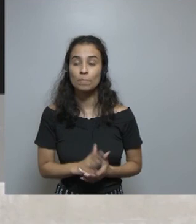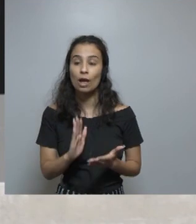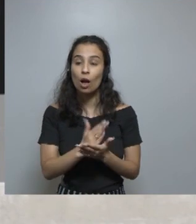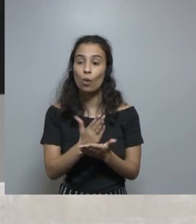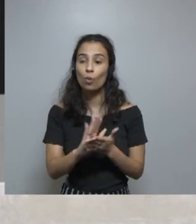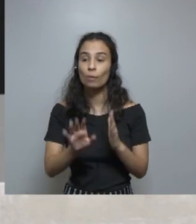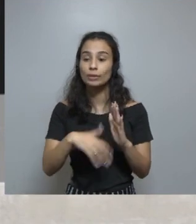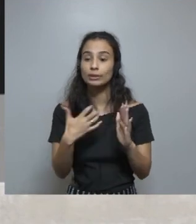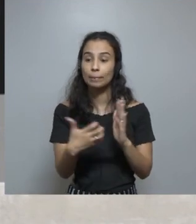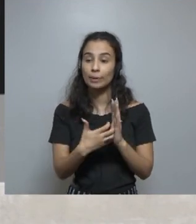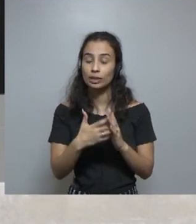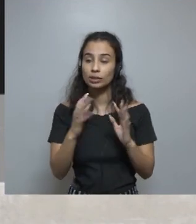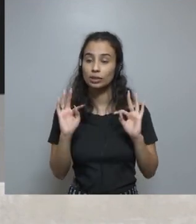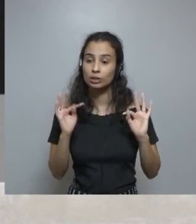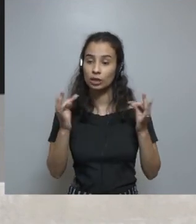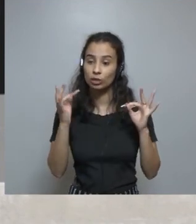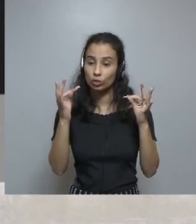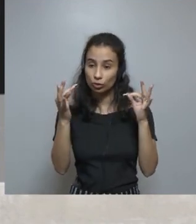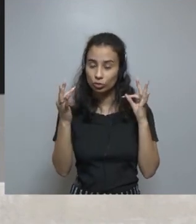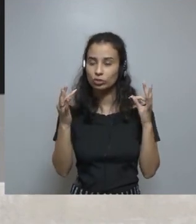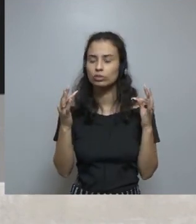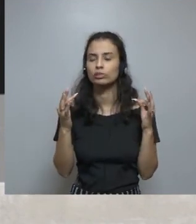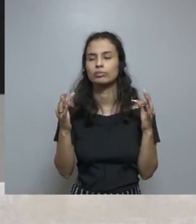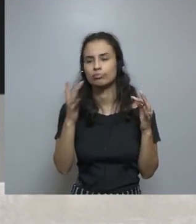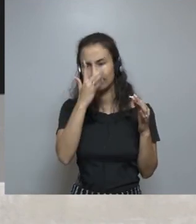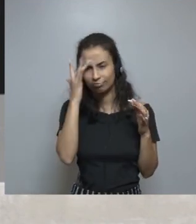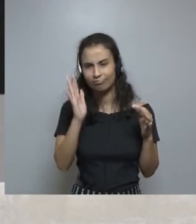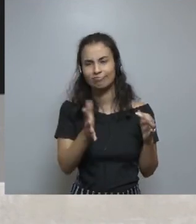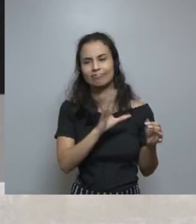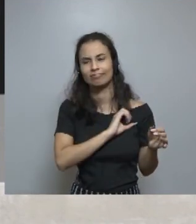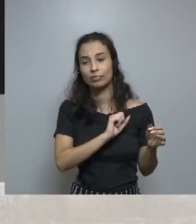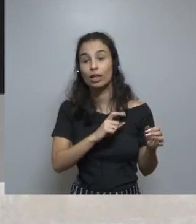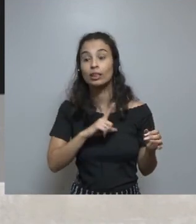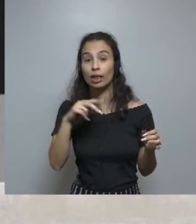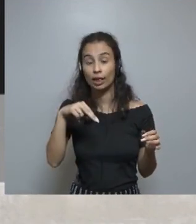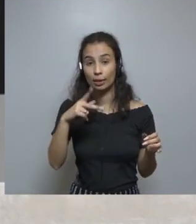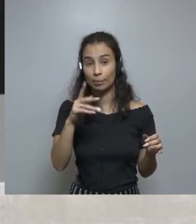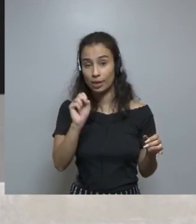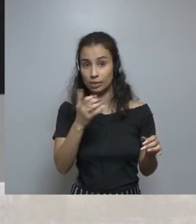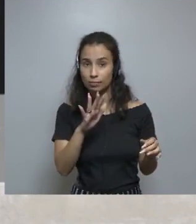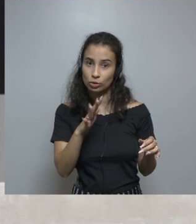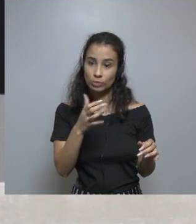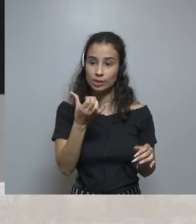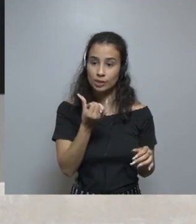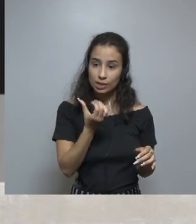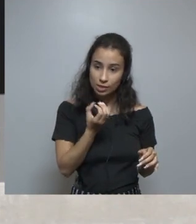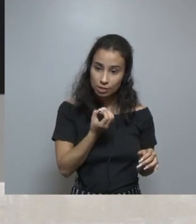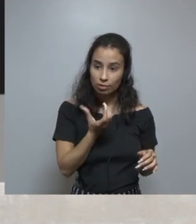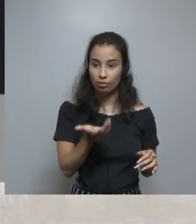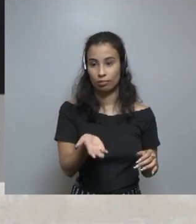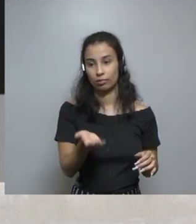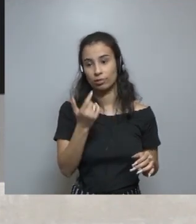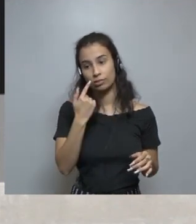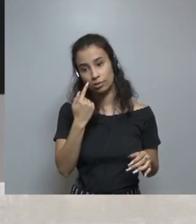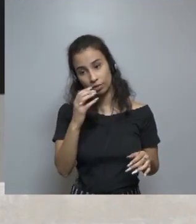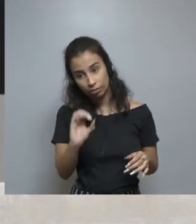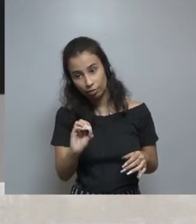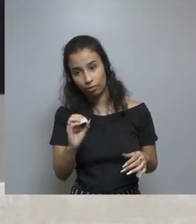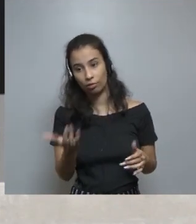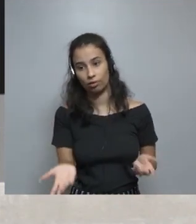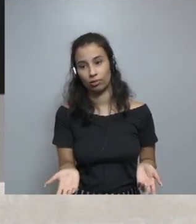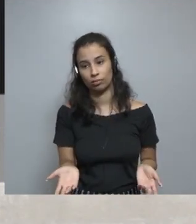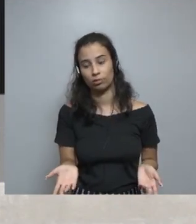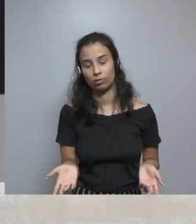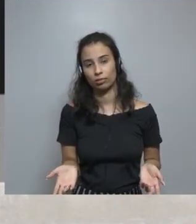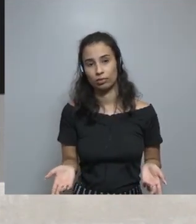empresas de tecnologías que son muy amadas por el público, tienen un NPS de más o menos 60, 70.